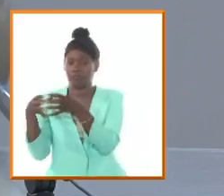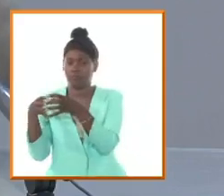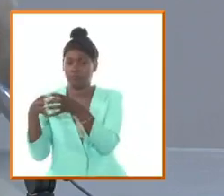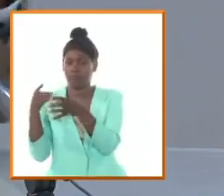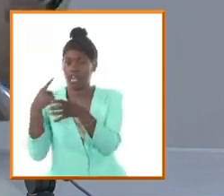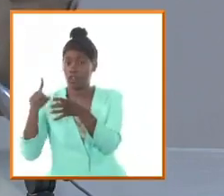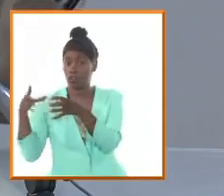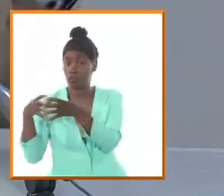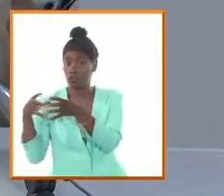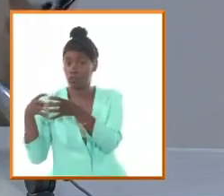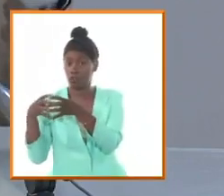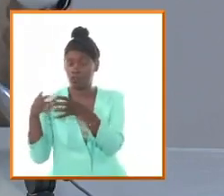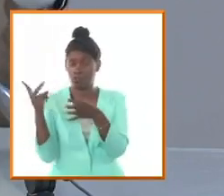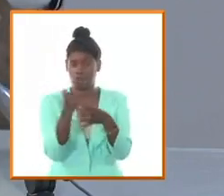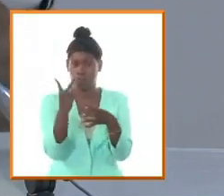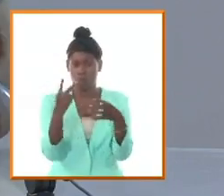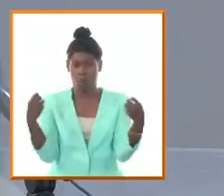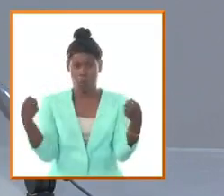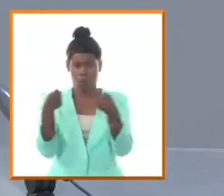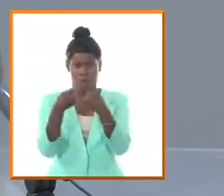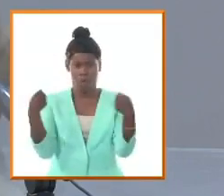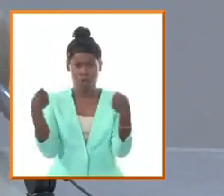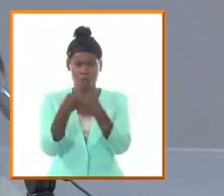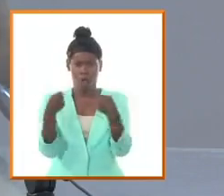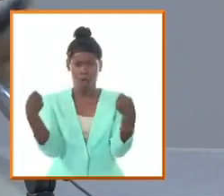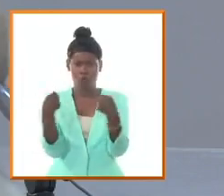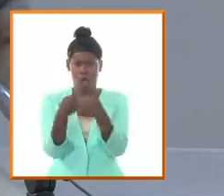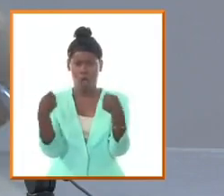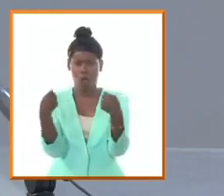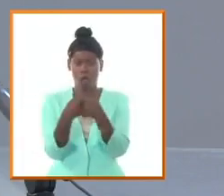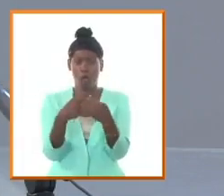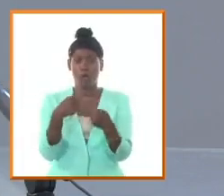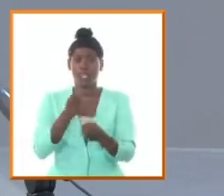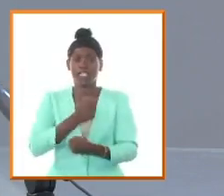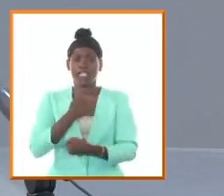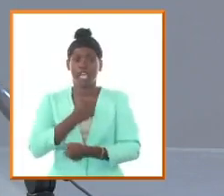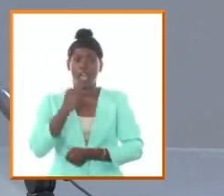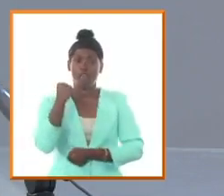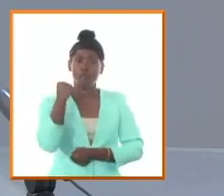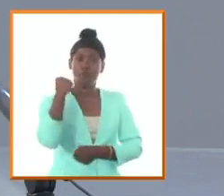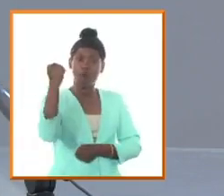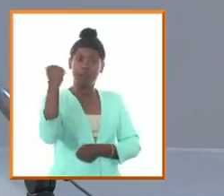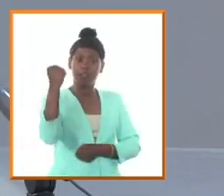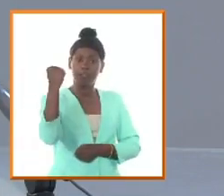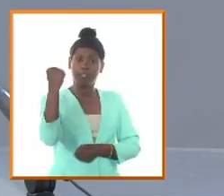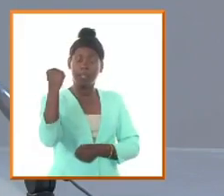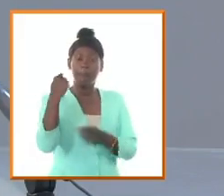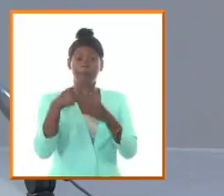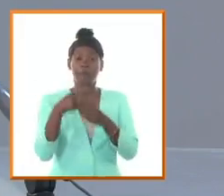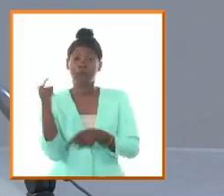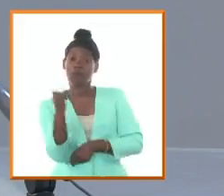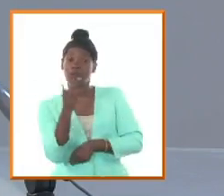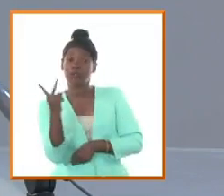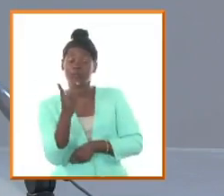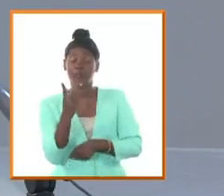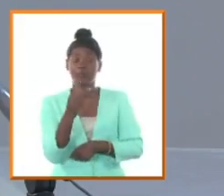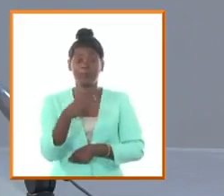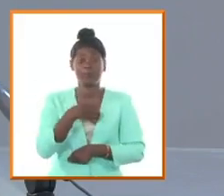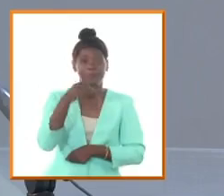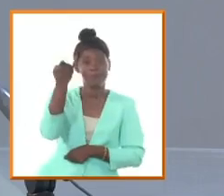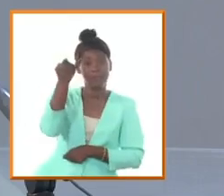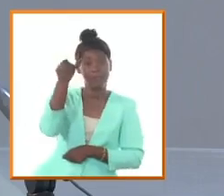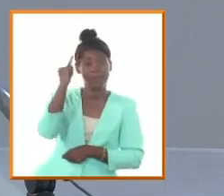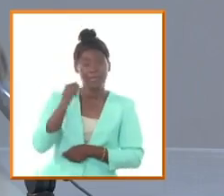esta corriente de proyección civilista estaba construyendo mecanismos para intentar atajar esa realidad